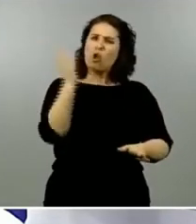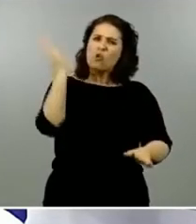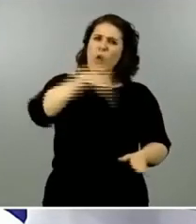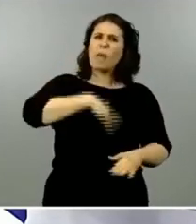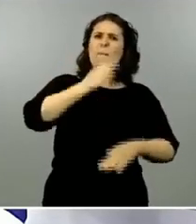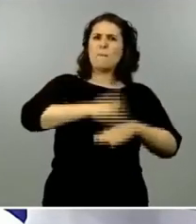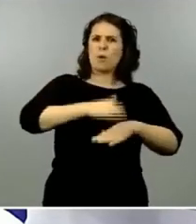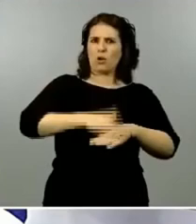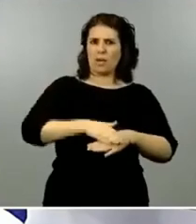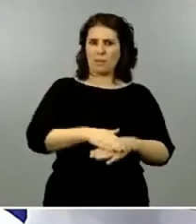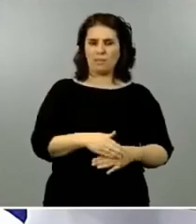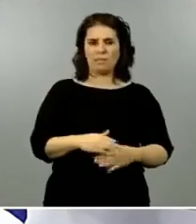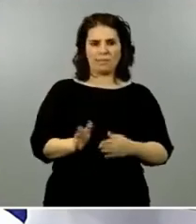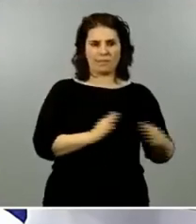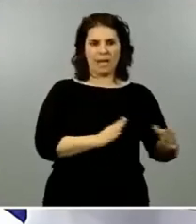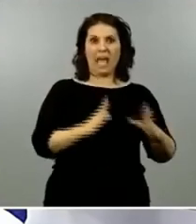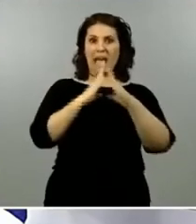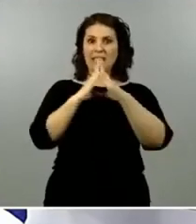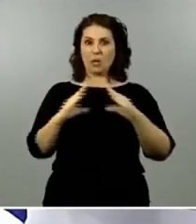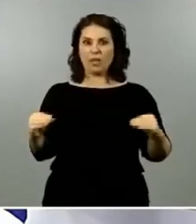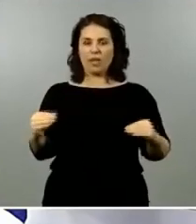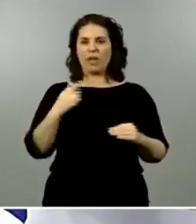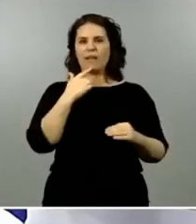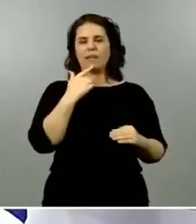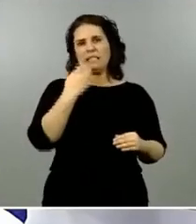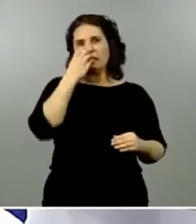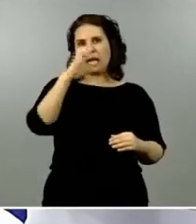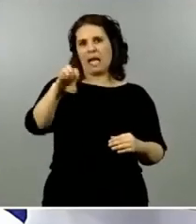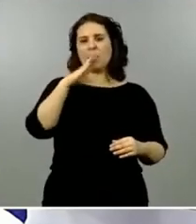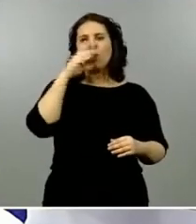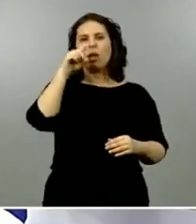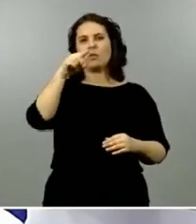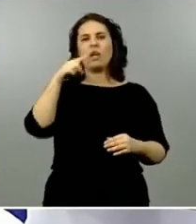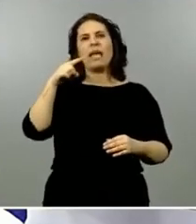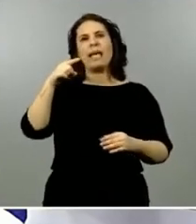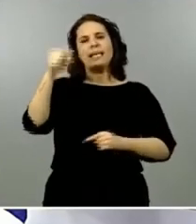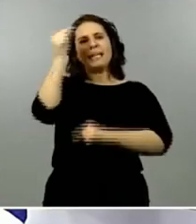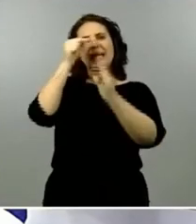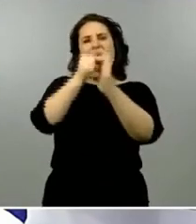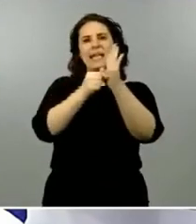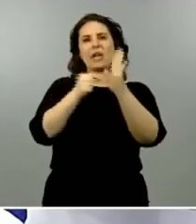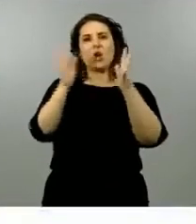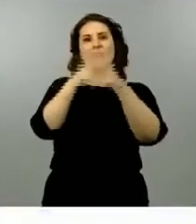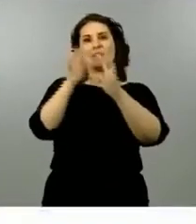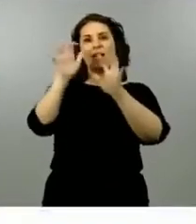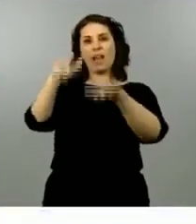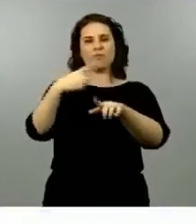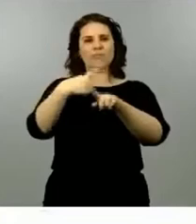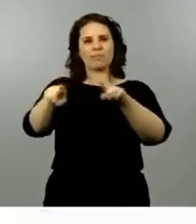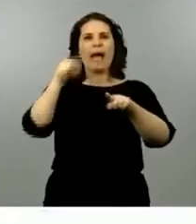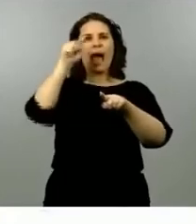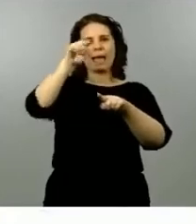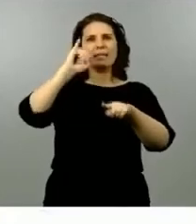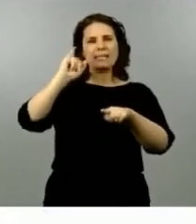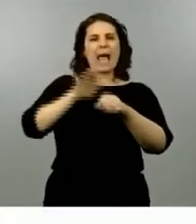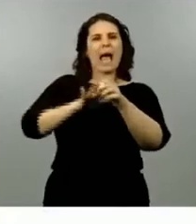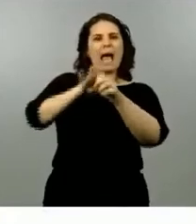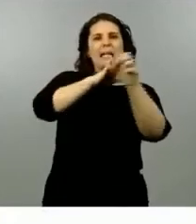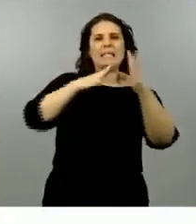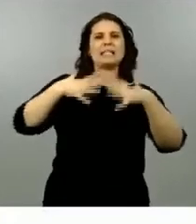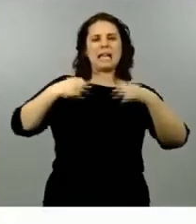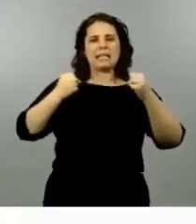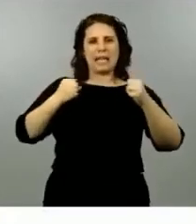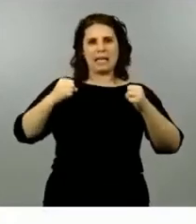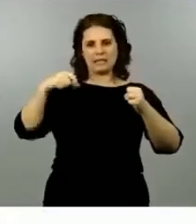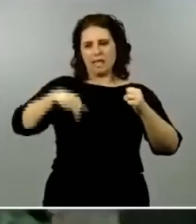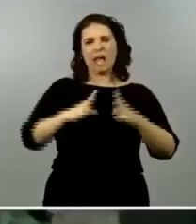se queja de no tener el mismo criterio que se ha tenido con Castilla y León donde sí que se han tenido en cuenta las áreas sanitarias de salud y la comunidad